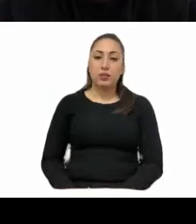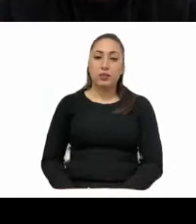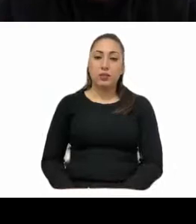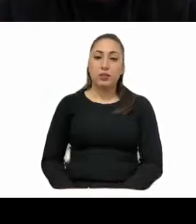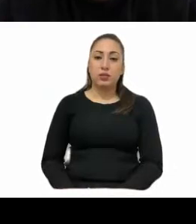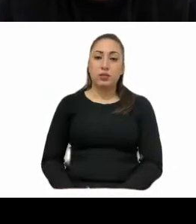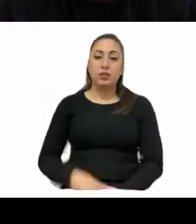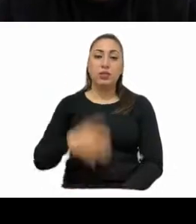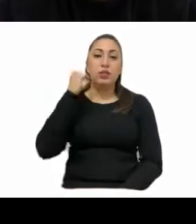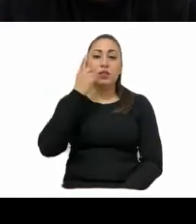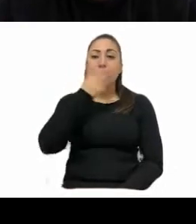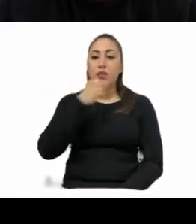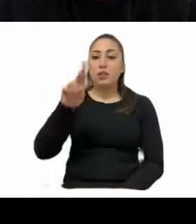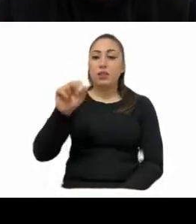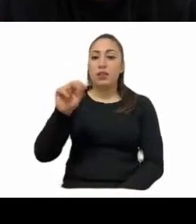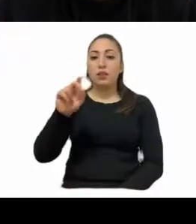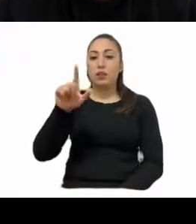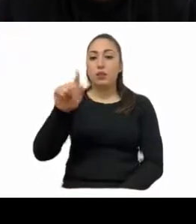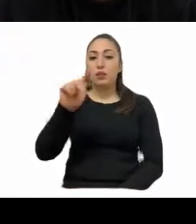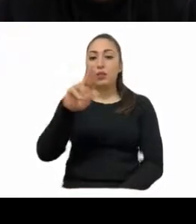Diputado Raúl de Jesús Torres.